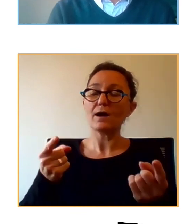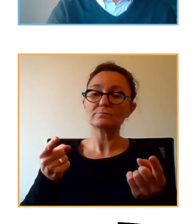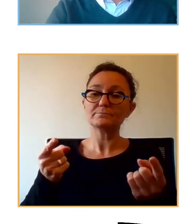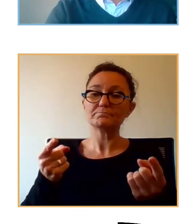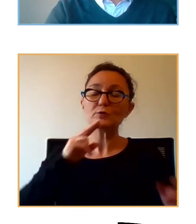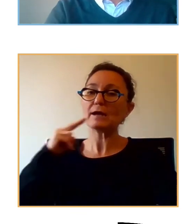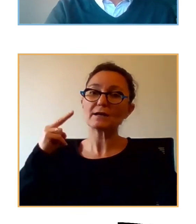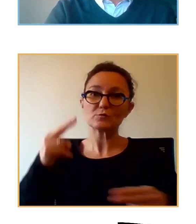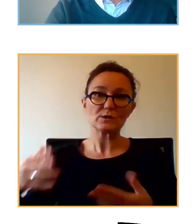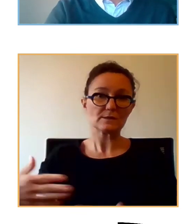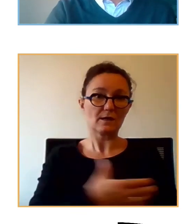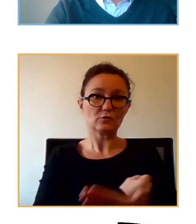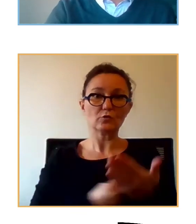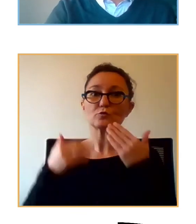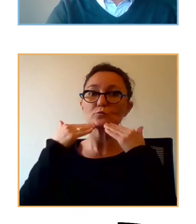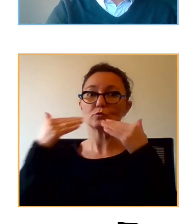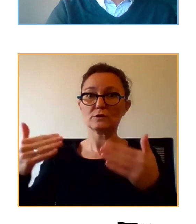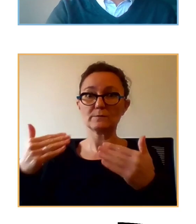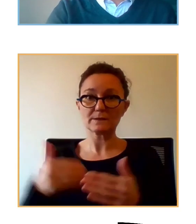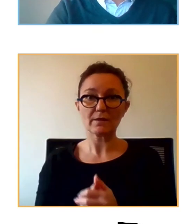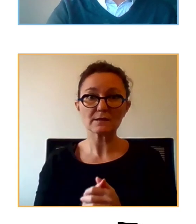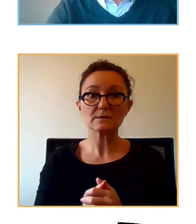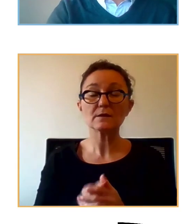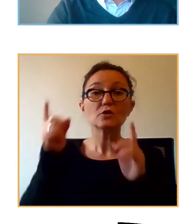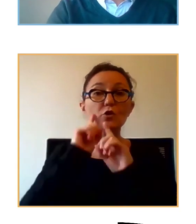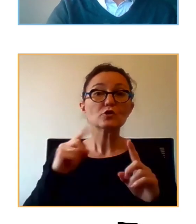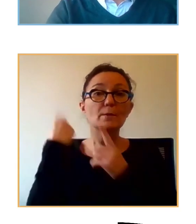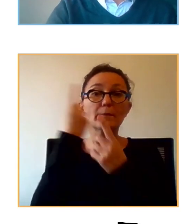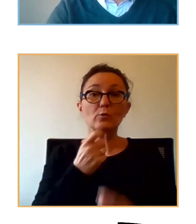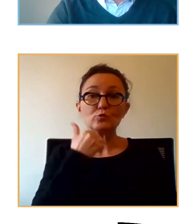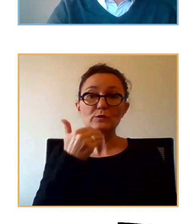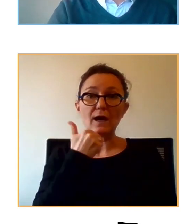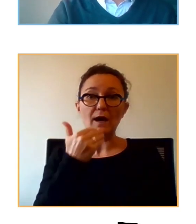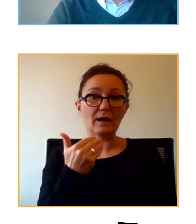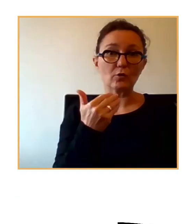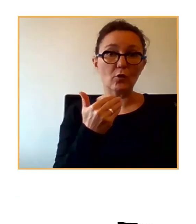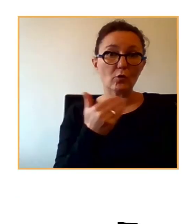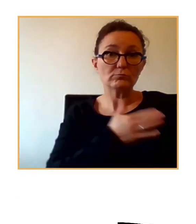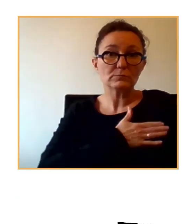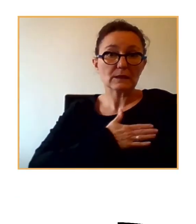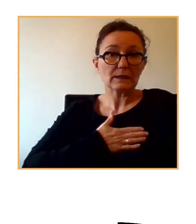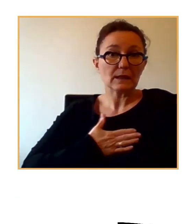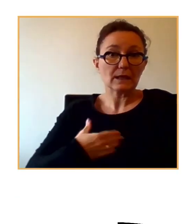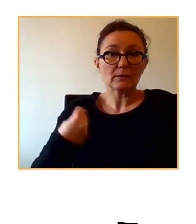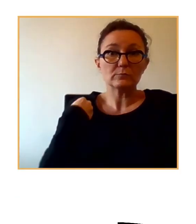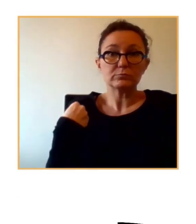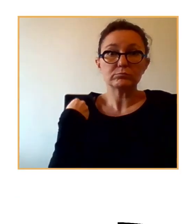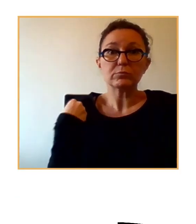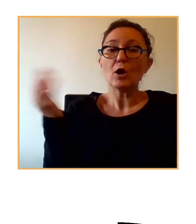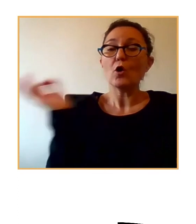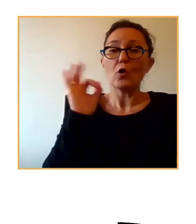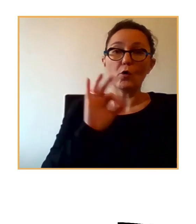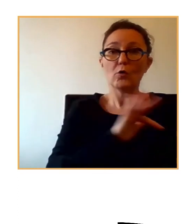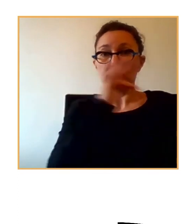muchísimas gracias y ahora no sé si hay algún tipo de pregunta que se quiera plantear o si no pasamos a la